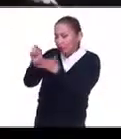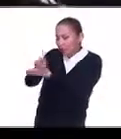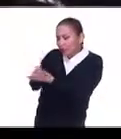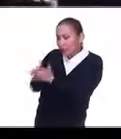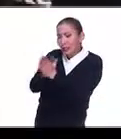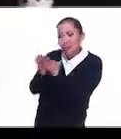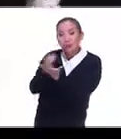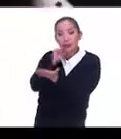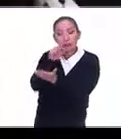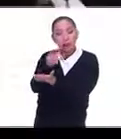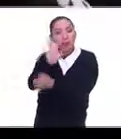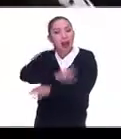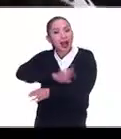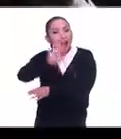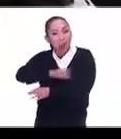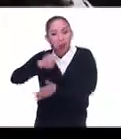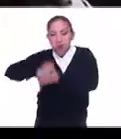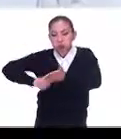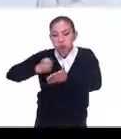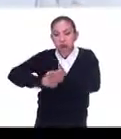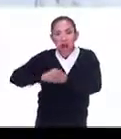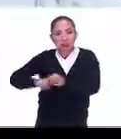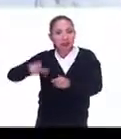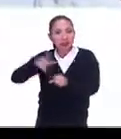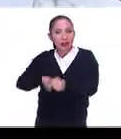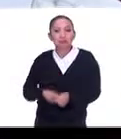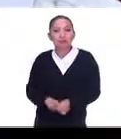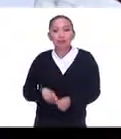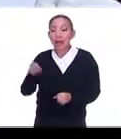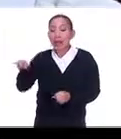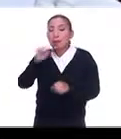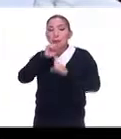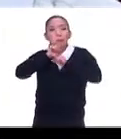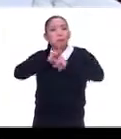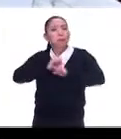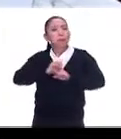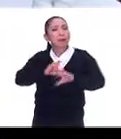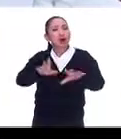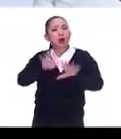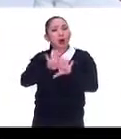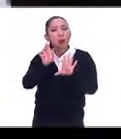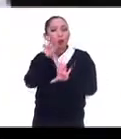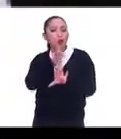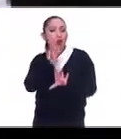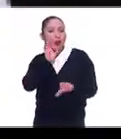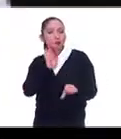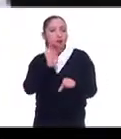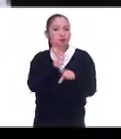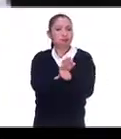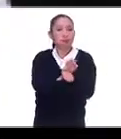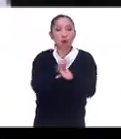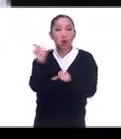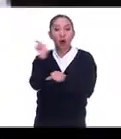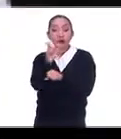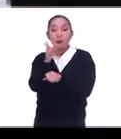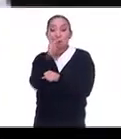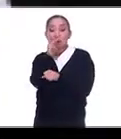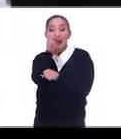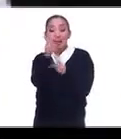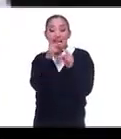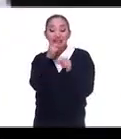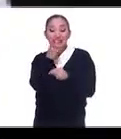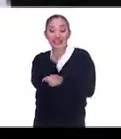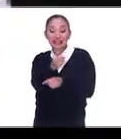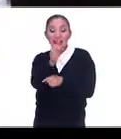además era una especie de activista social. Difundió una especie de feminismo cuando la palabra decir